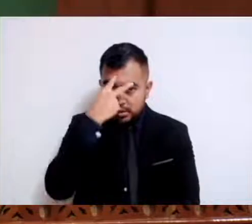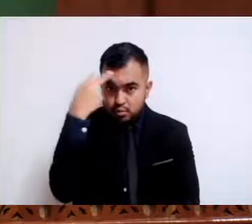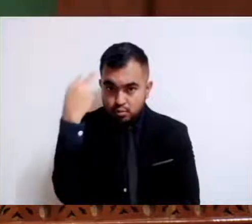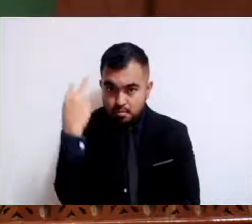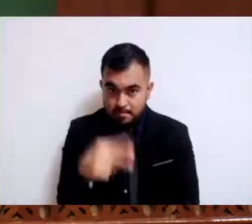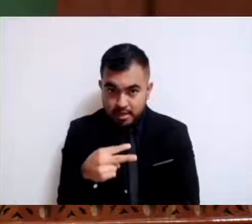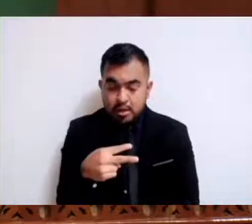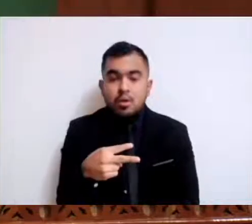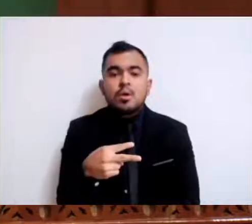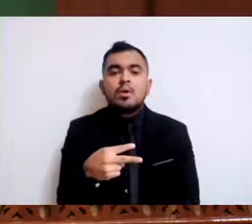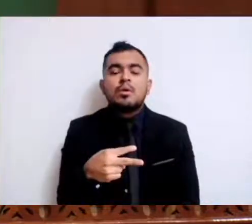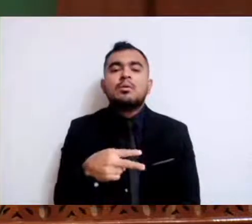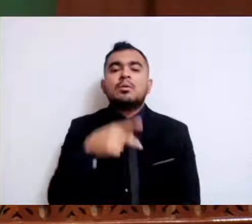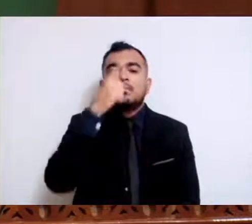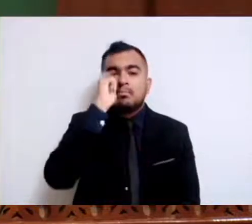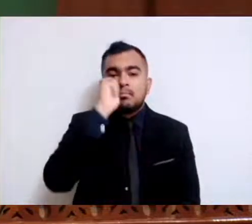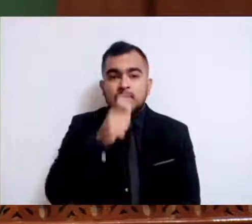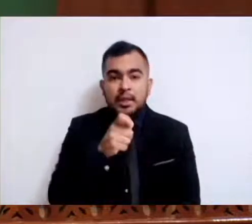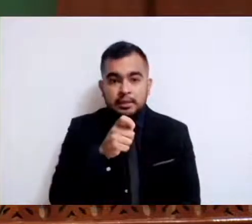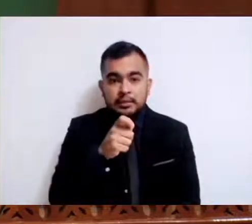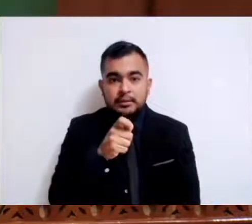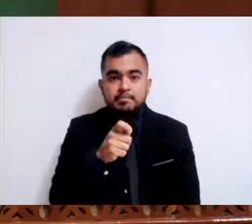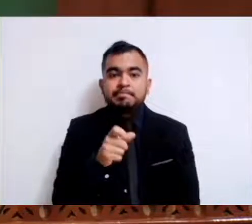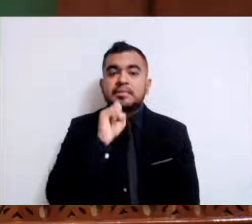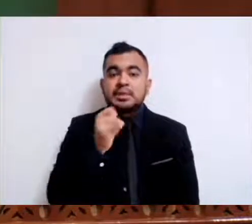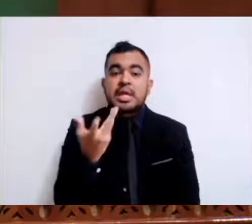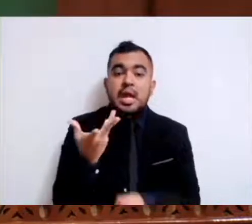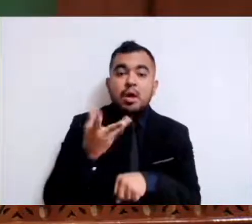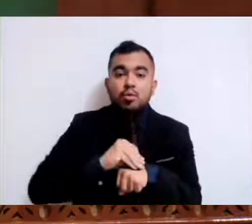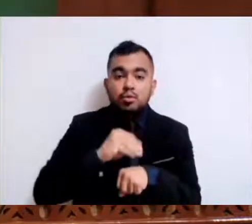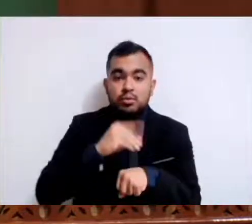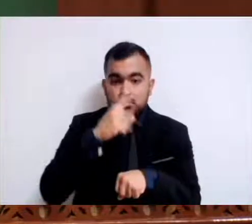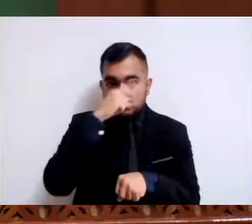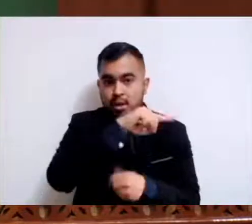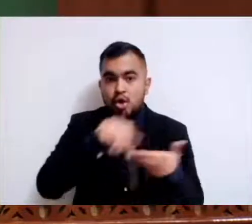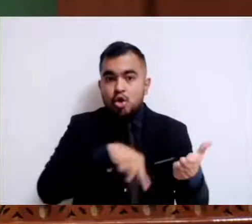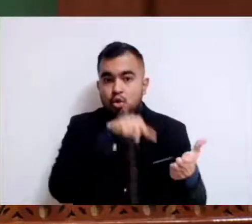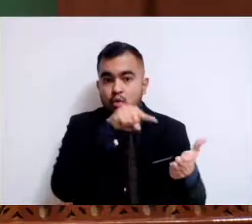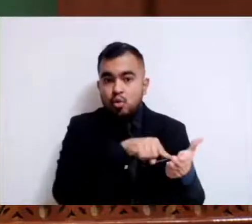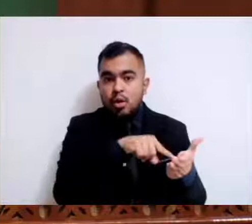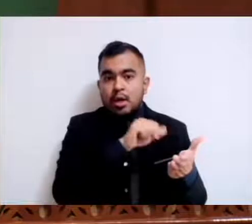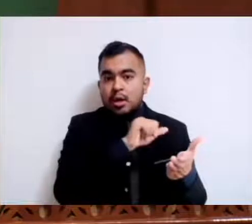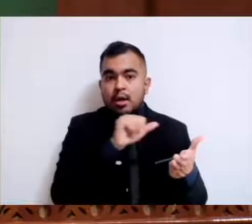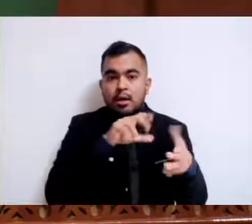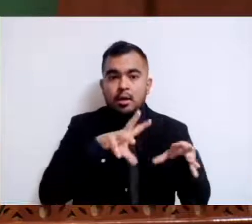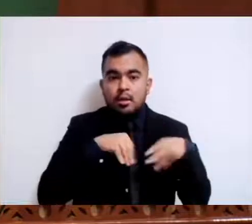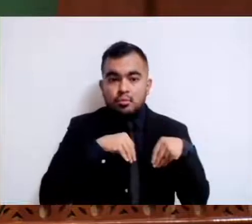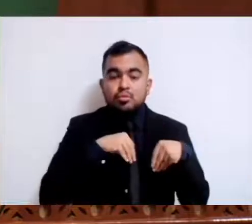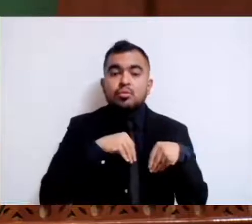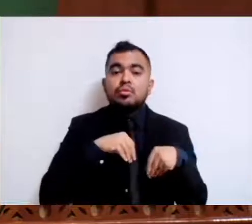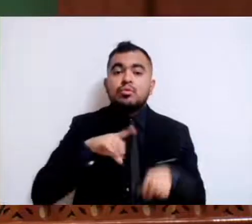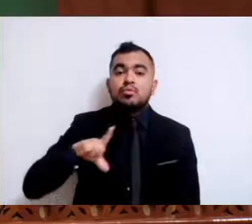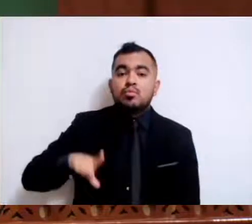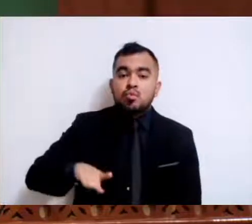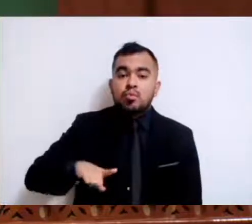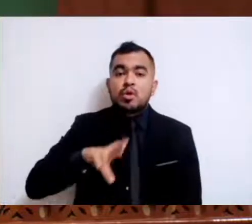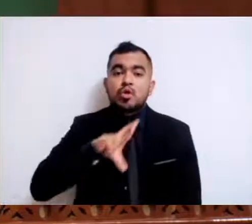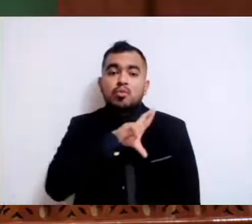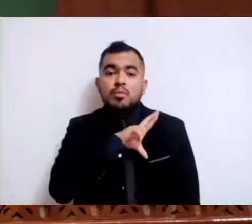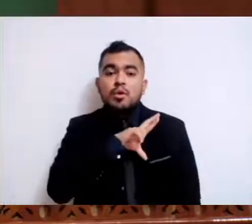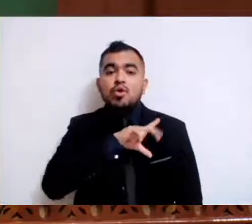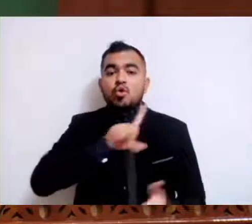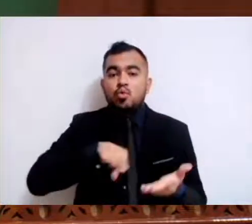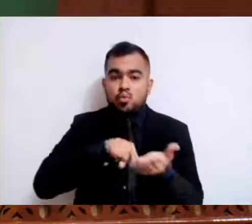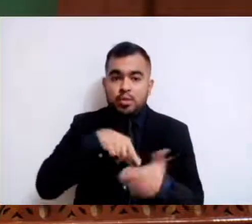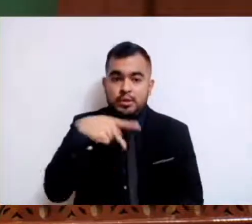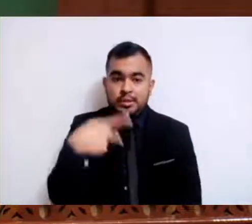proceso de autorización para los centros de asistencia social públicos y privados ubicados en el Estado de